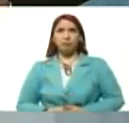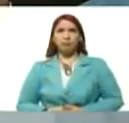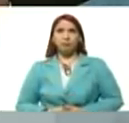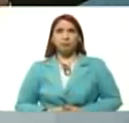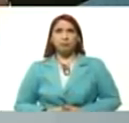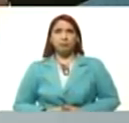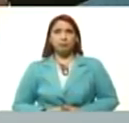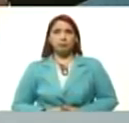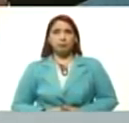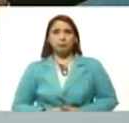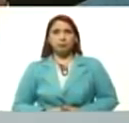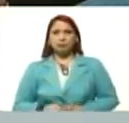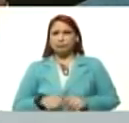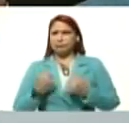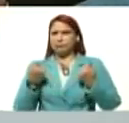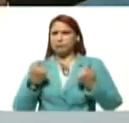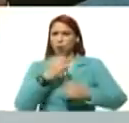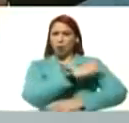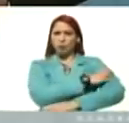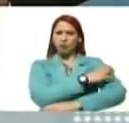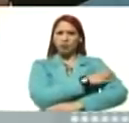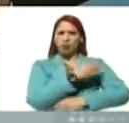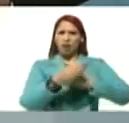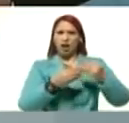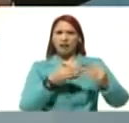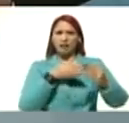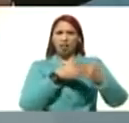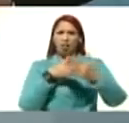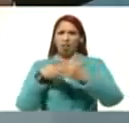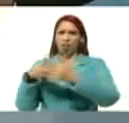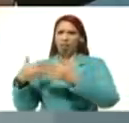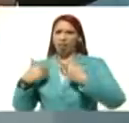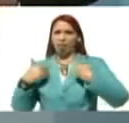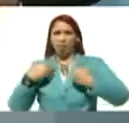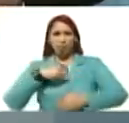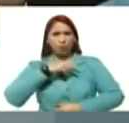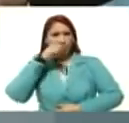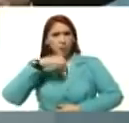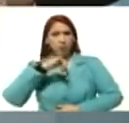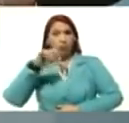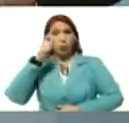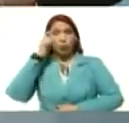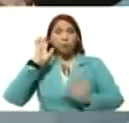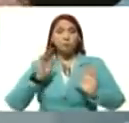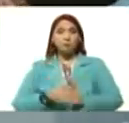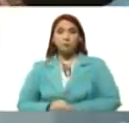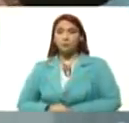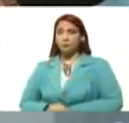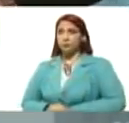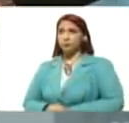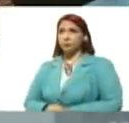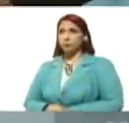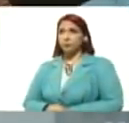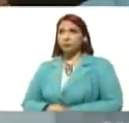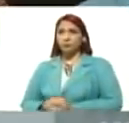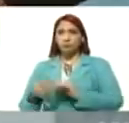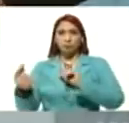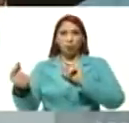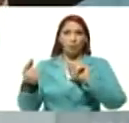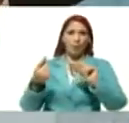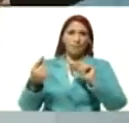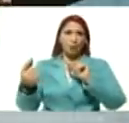dañados, que, desde la derecha, le hacen daño, a nuestro pueblo, Julio, sigue el ping pong pues,